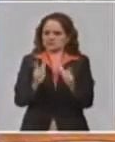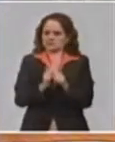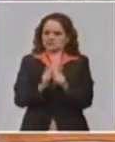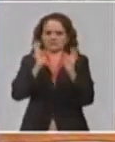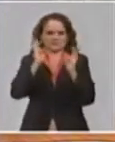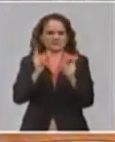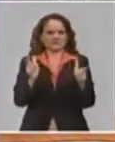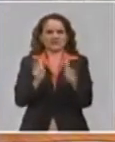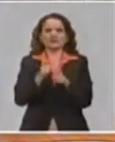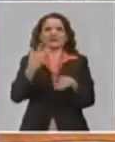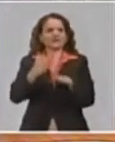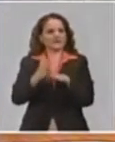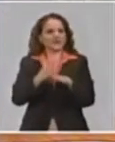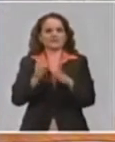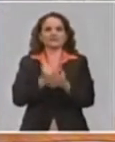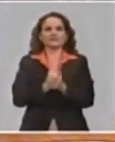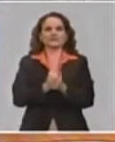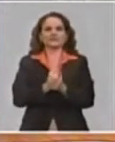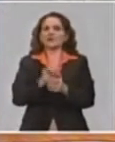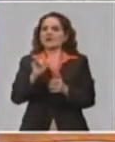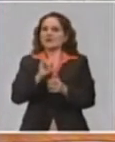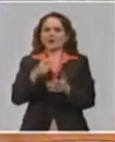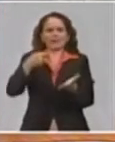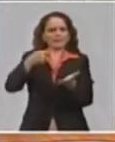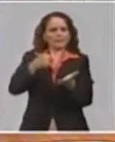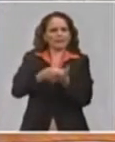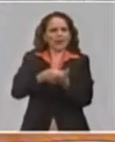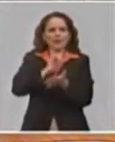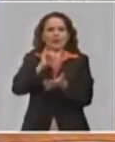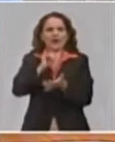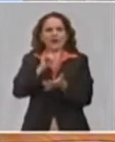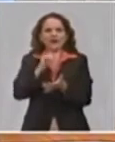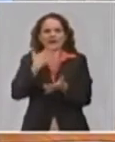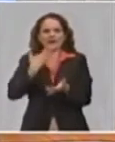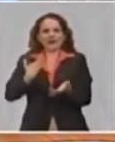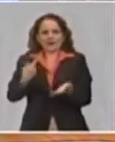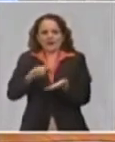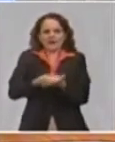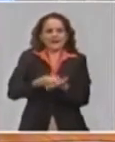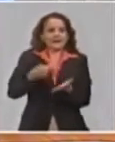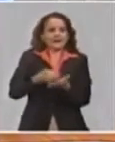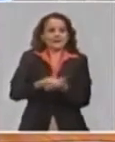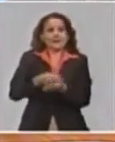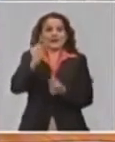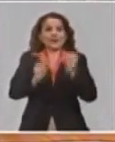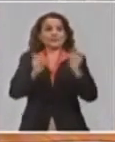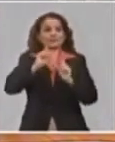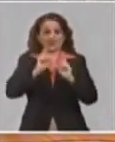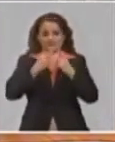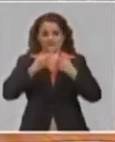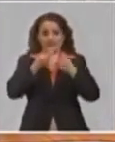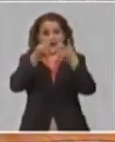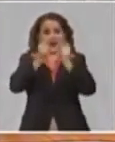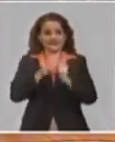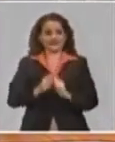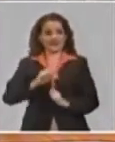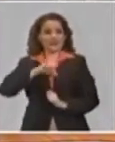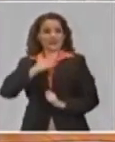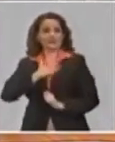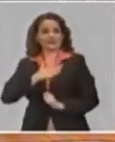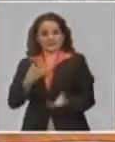el aplazamiento del pago, liquidación del impuesto sobre ingresos personales de los artistas y artesanos, también se está incluido ahí.